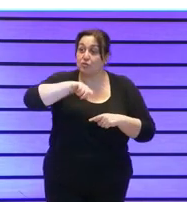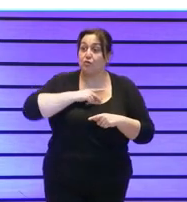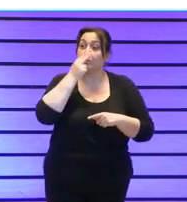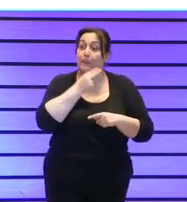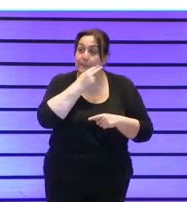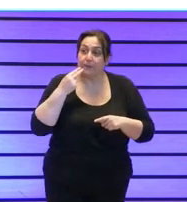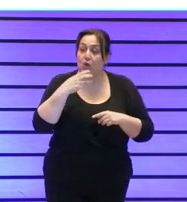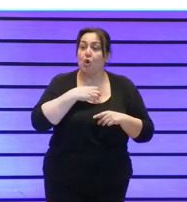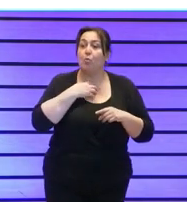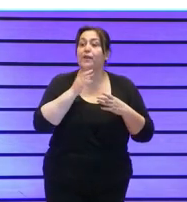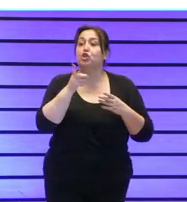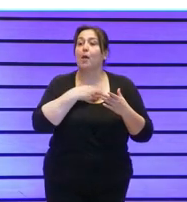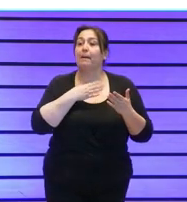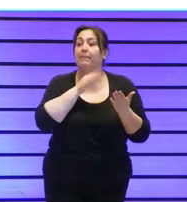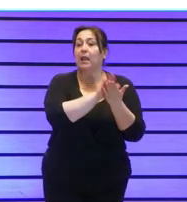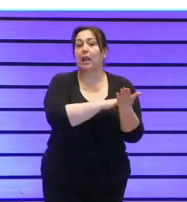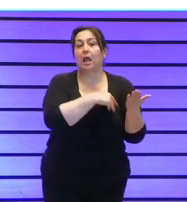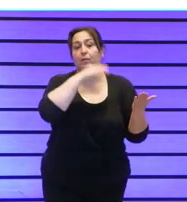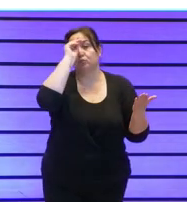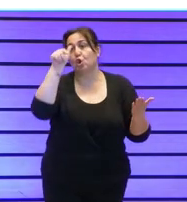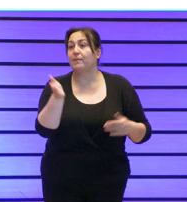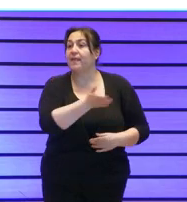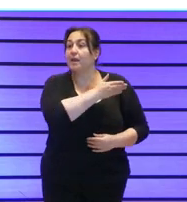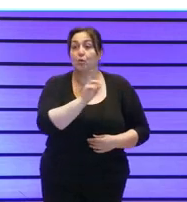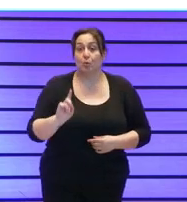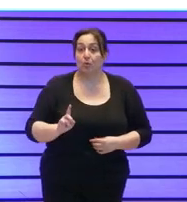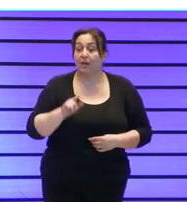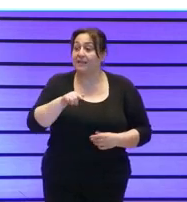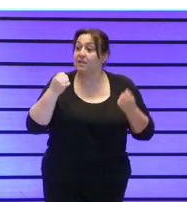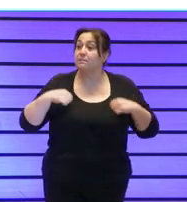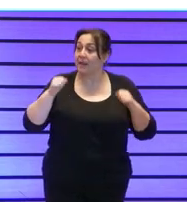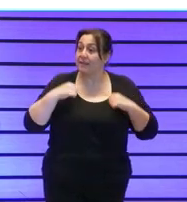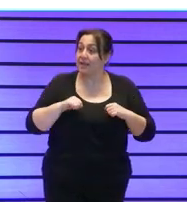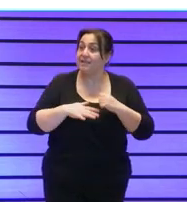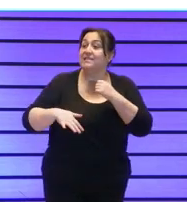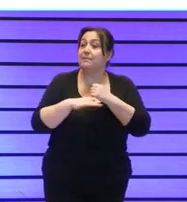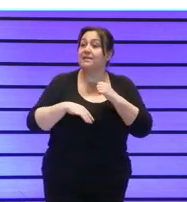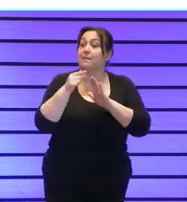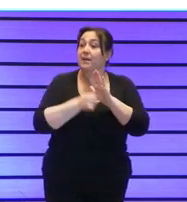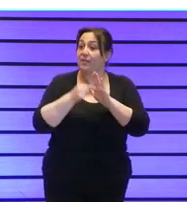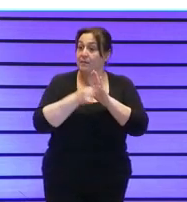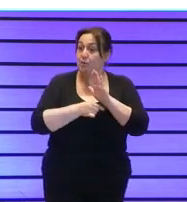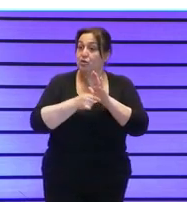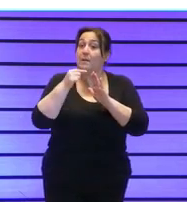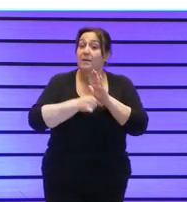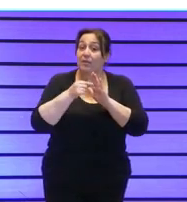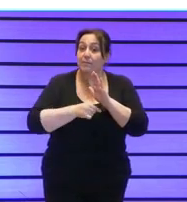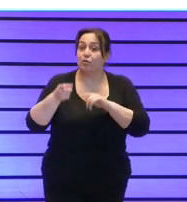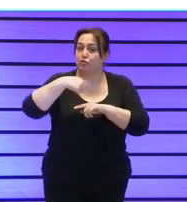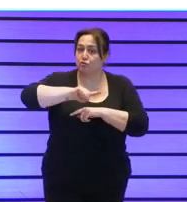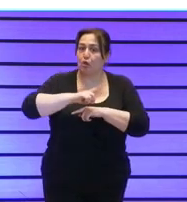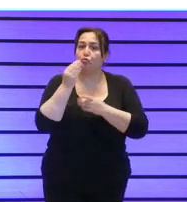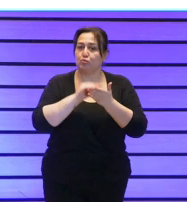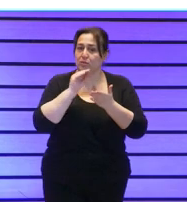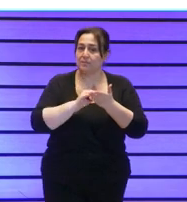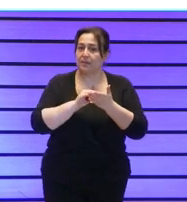no puede quedar en papel mojado. Así que también esta es una buena práctica que se basa en principios y en esos principios que todos manejamos mucho